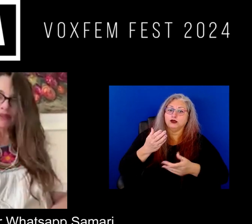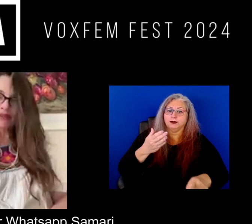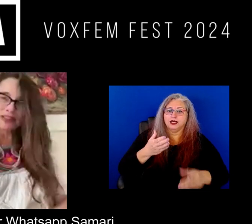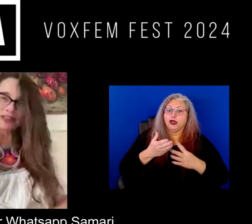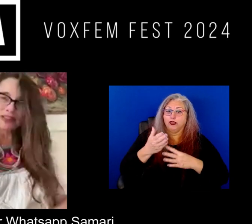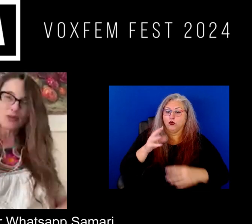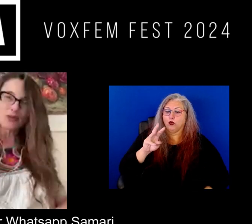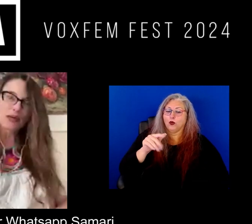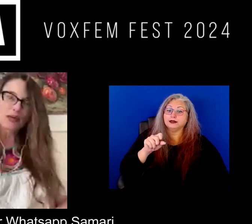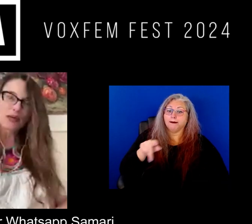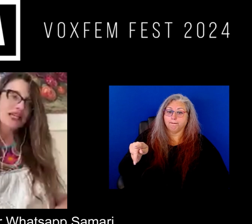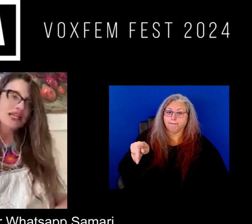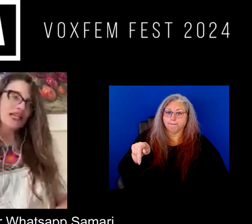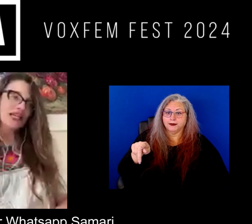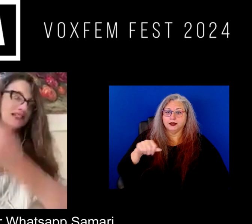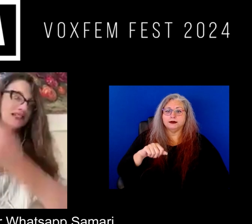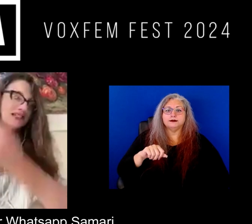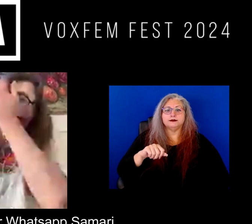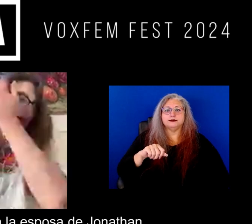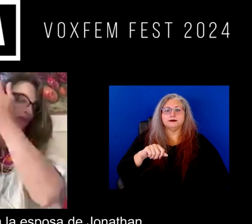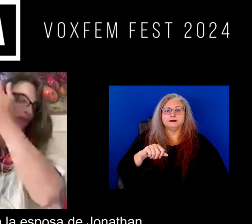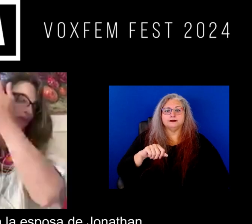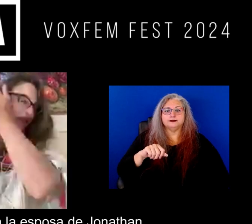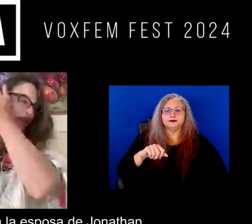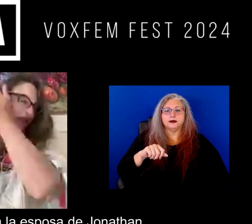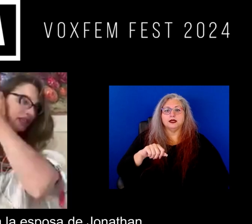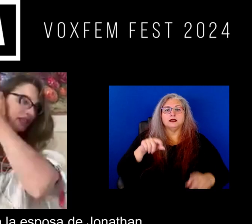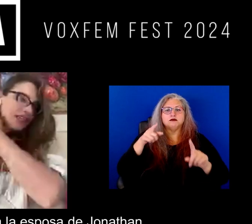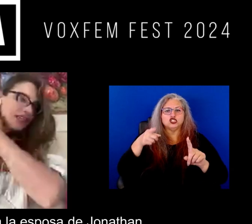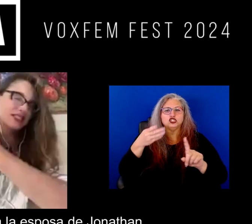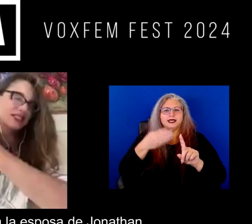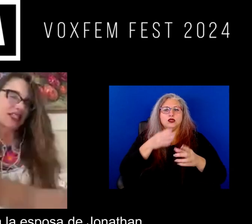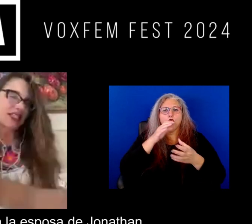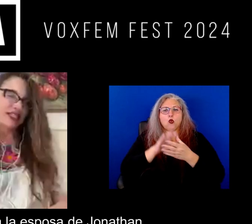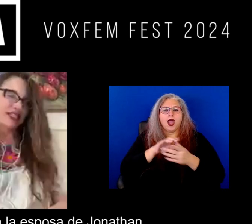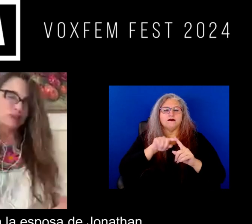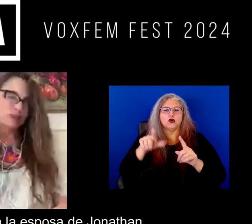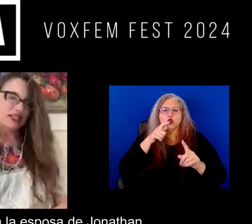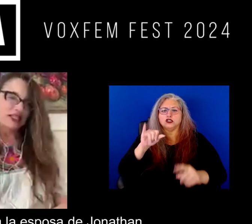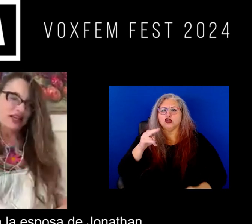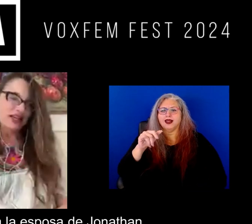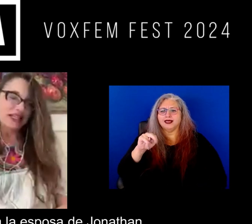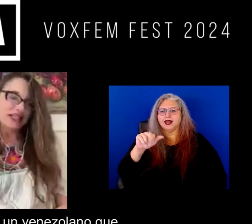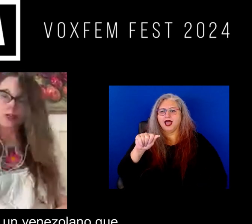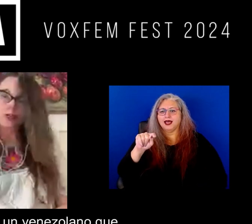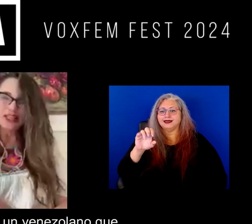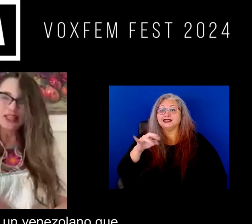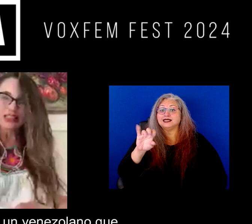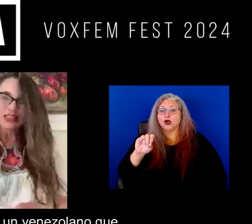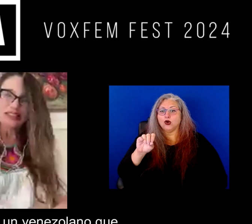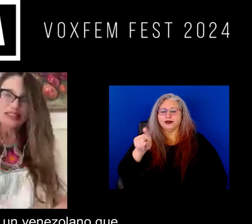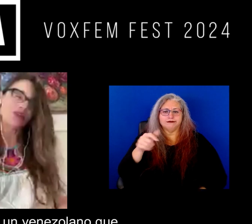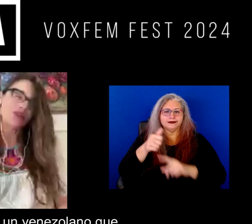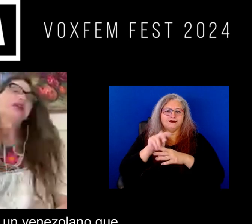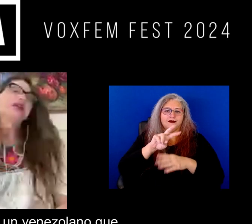me estaba escribiendo por WhatsApp Samari que ella es pues la esposa de Jonathan